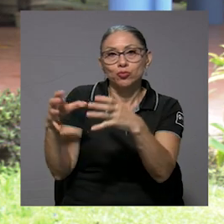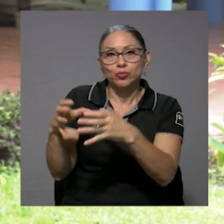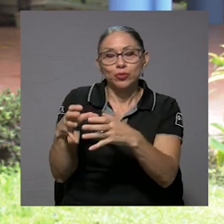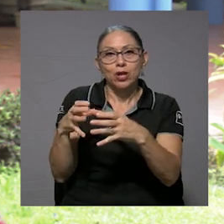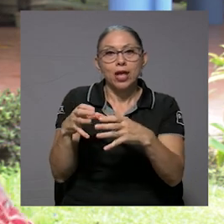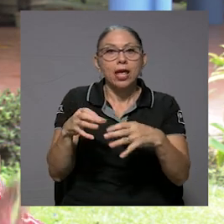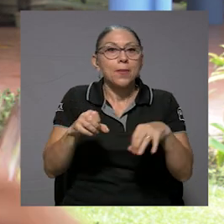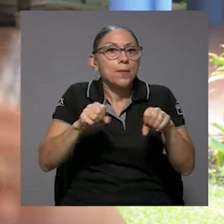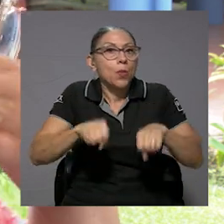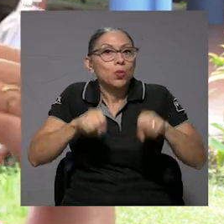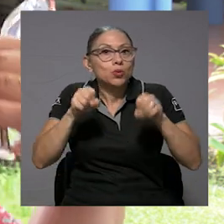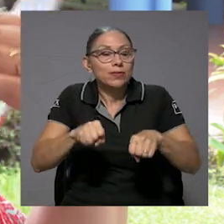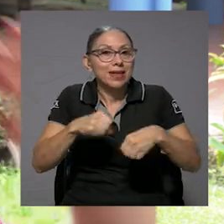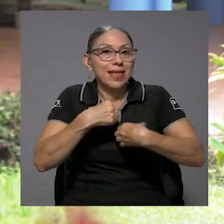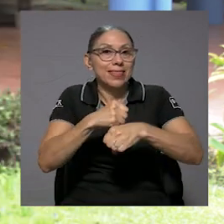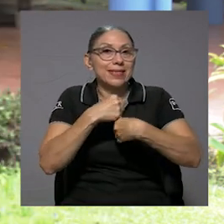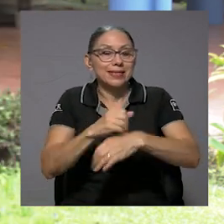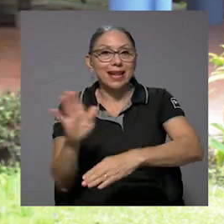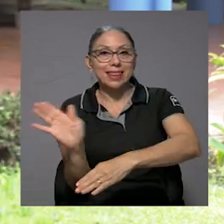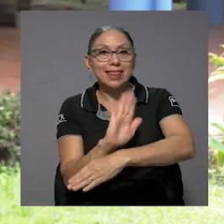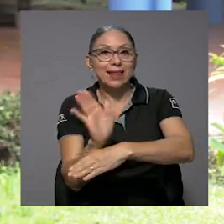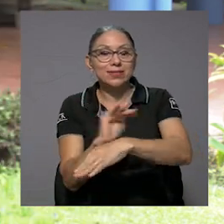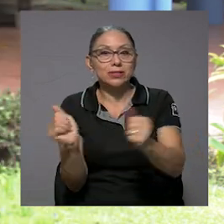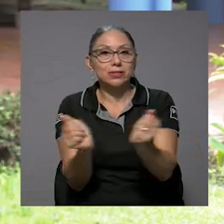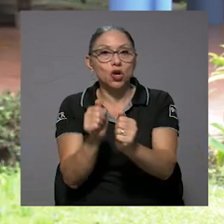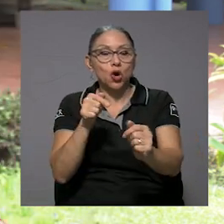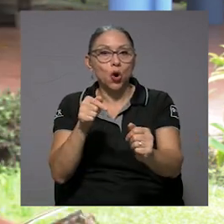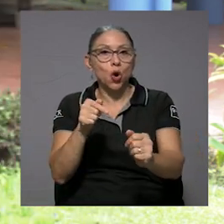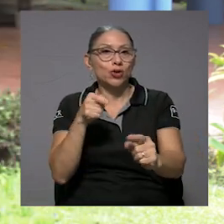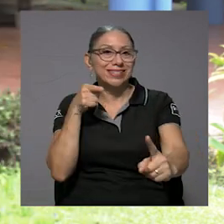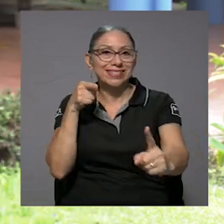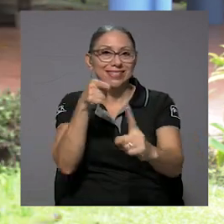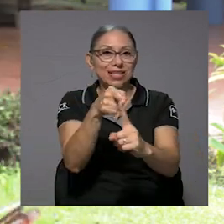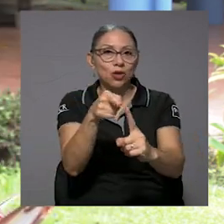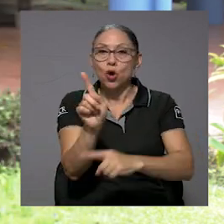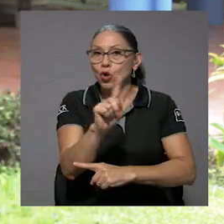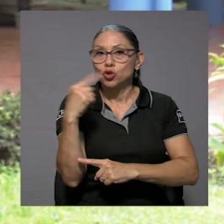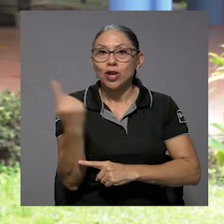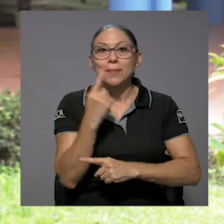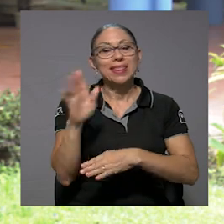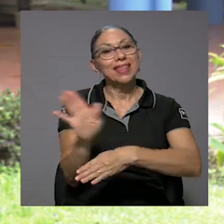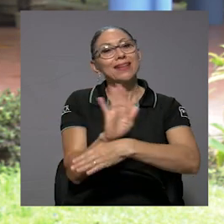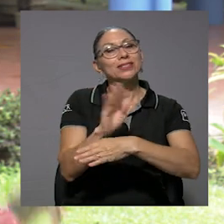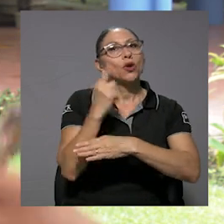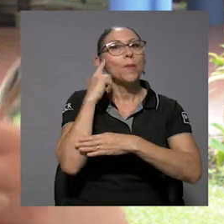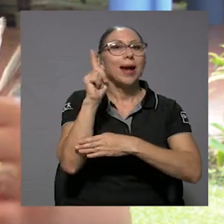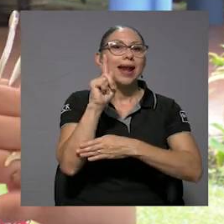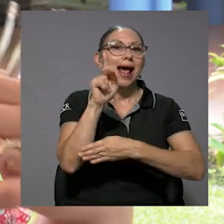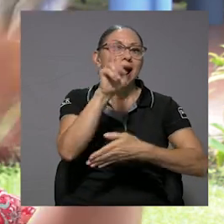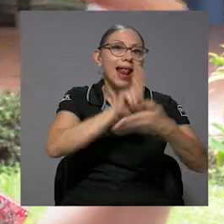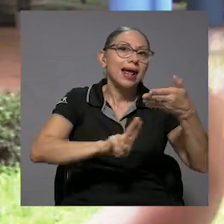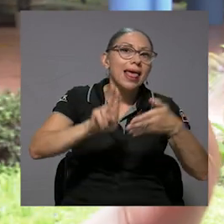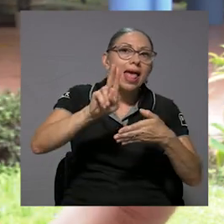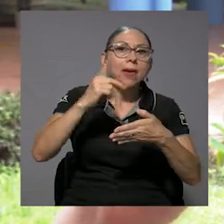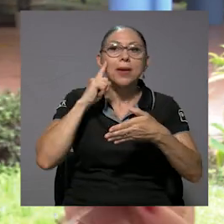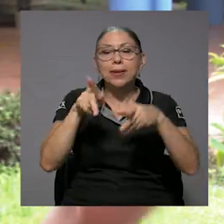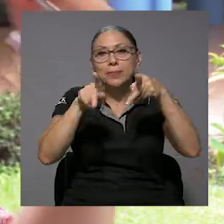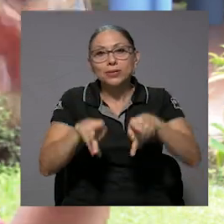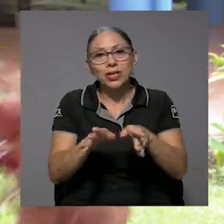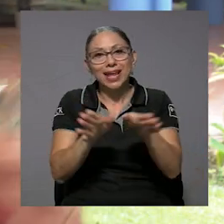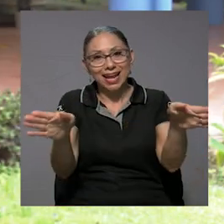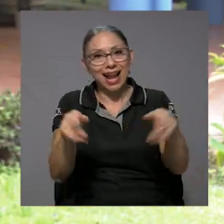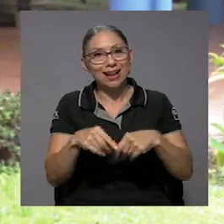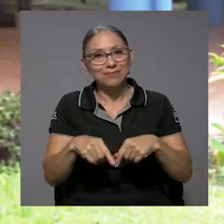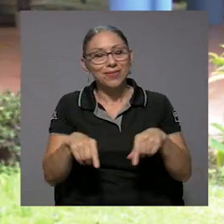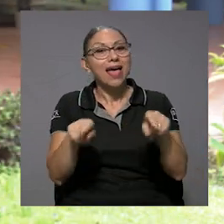televisión con sentido, televisión también no solo para la academia y para el público en general,